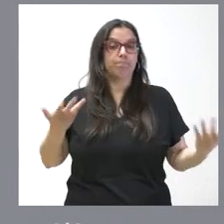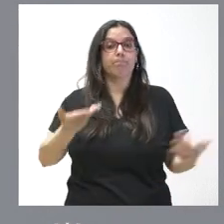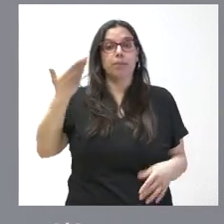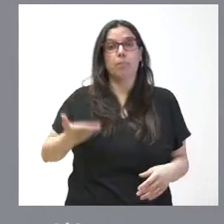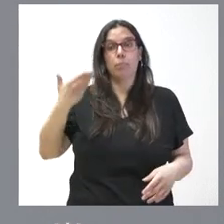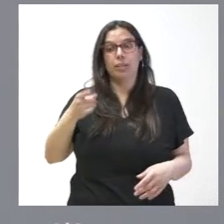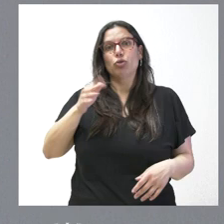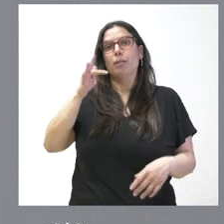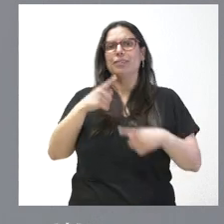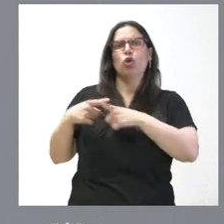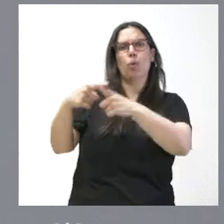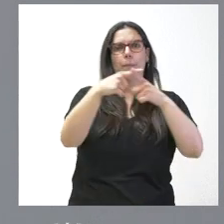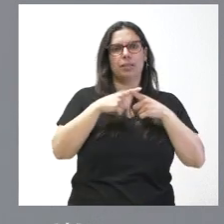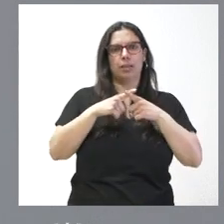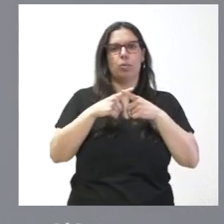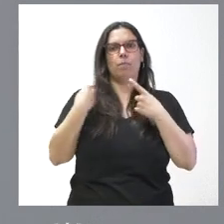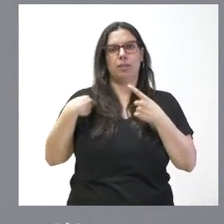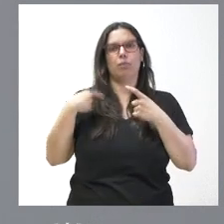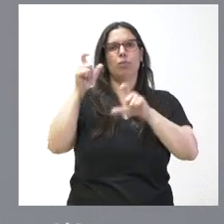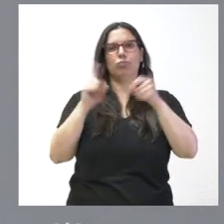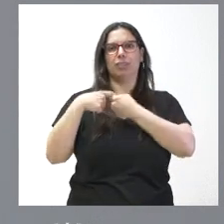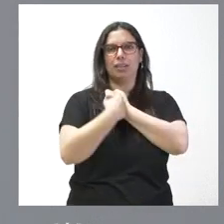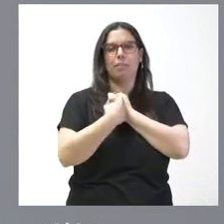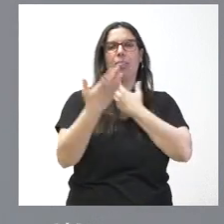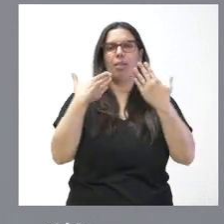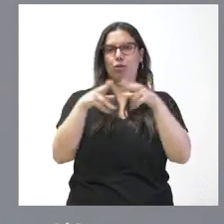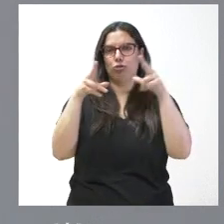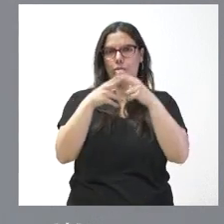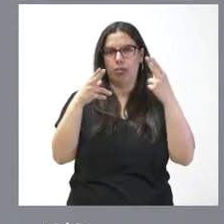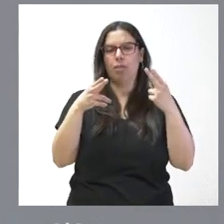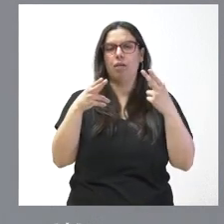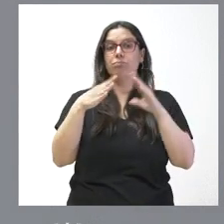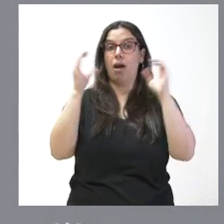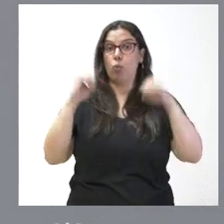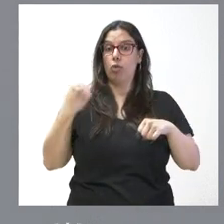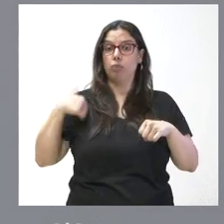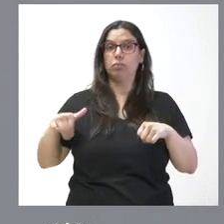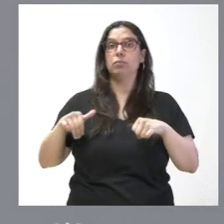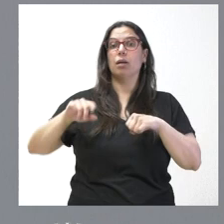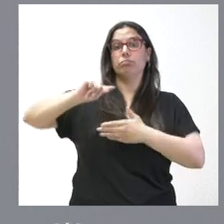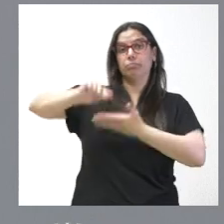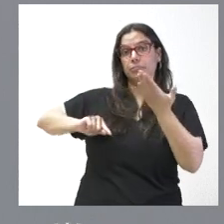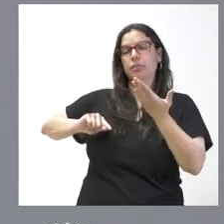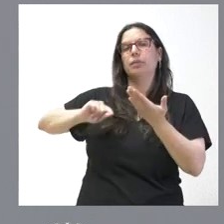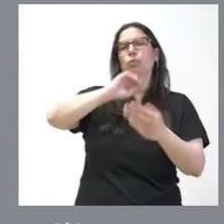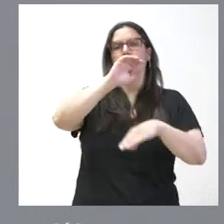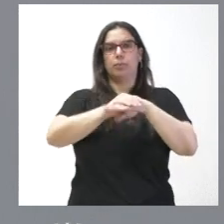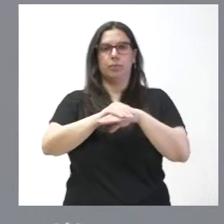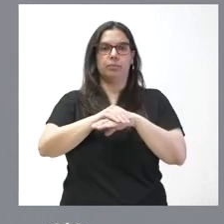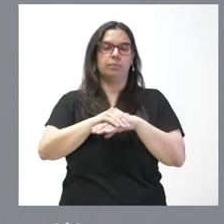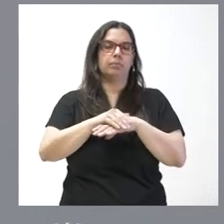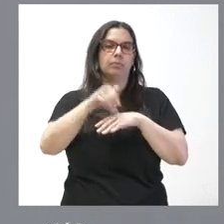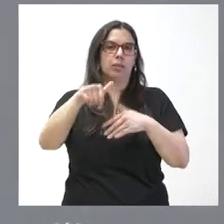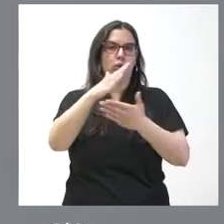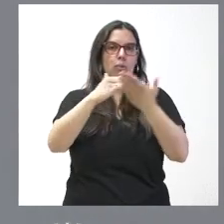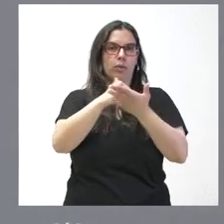compartido con los agentes del diálogo social y que es una parte de los acuerdos del diálogo social en nuestra comunidad autónoma en Castilla y